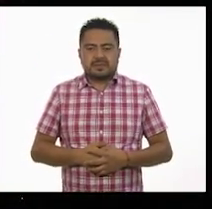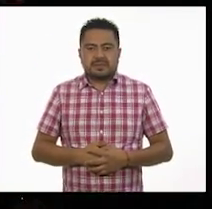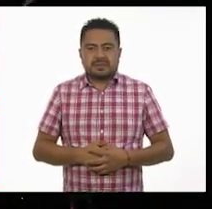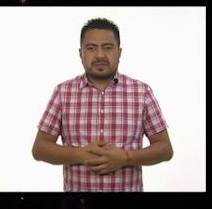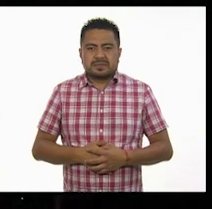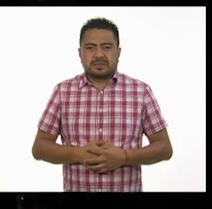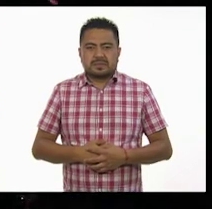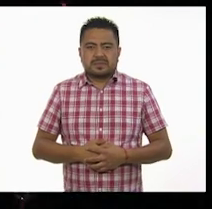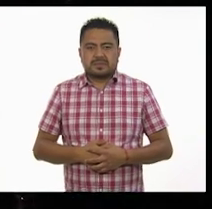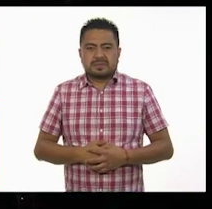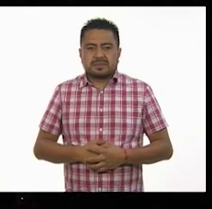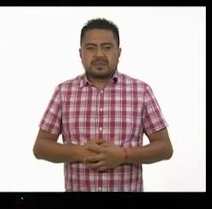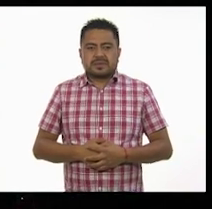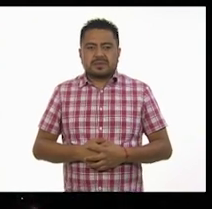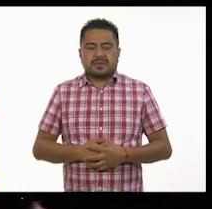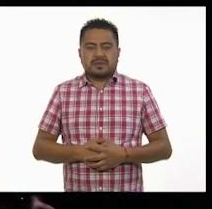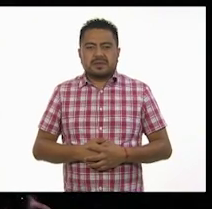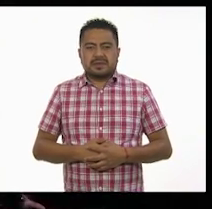¡Flanca!